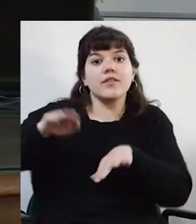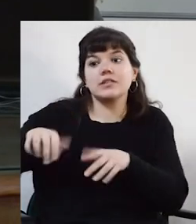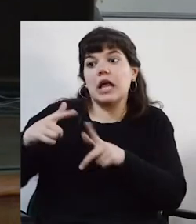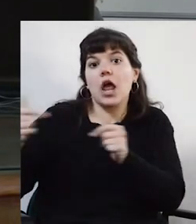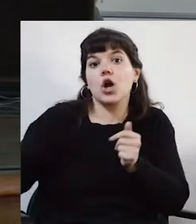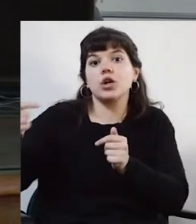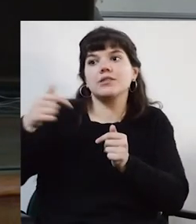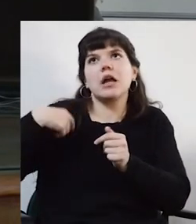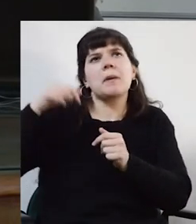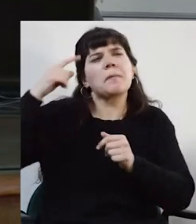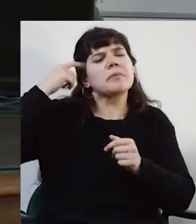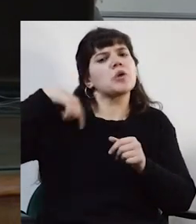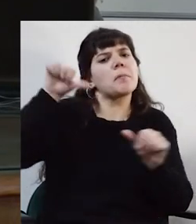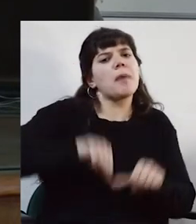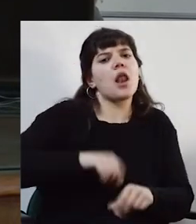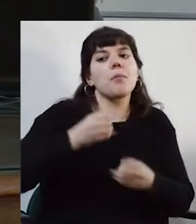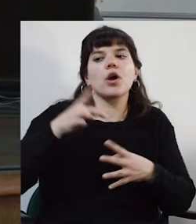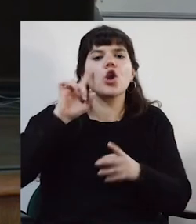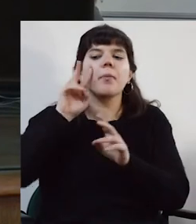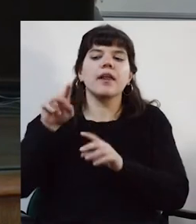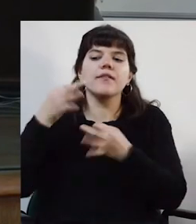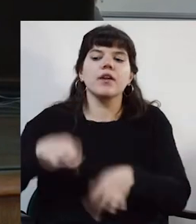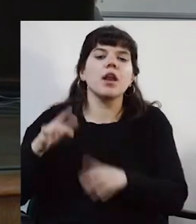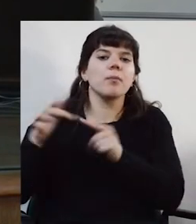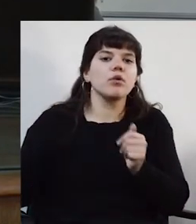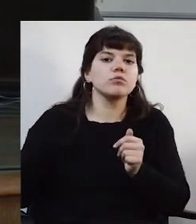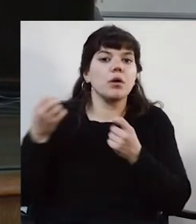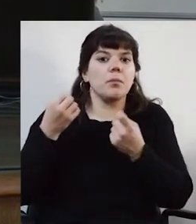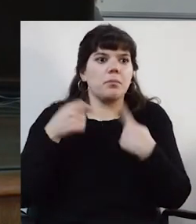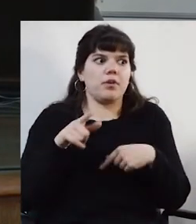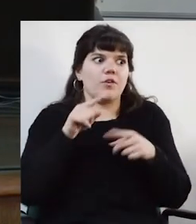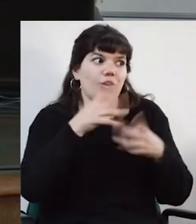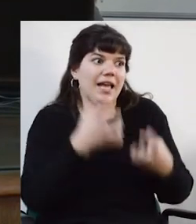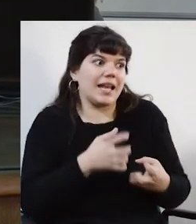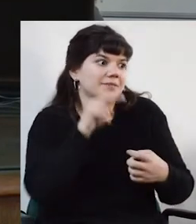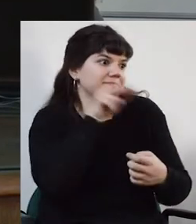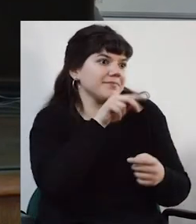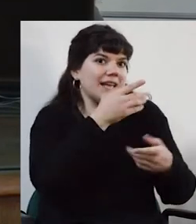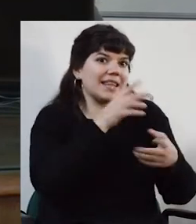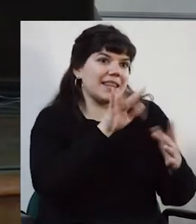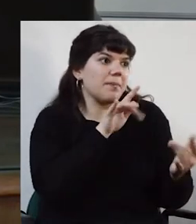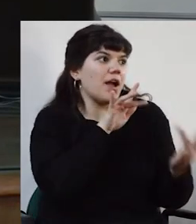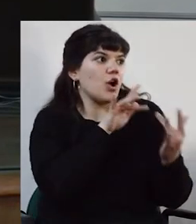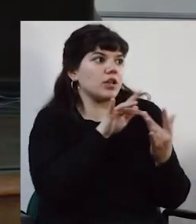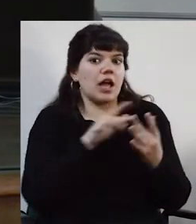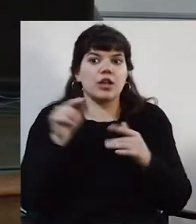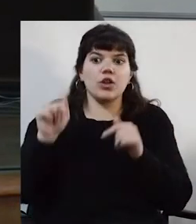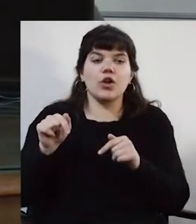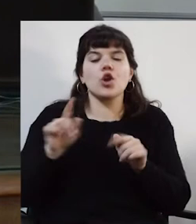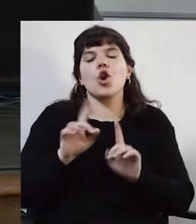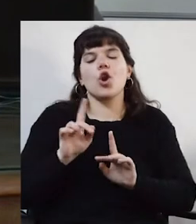estamos haciendo las cosas mal porque miramos los productos. Pero vos, en definitiva, querés evaluar las redes por los productos. No, quiero cruzar la información. Por eso.